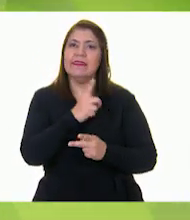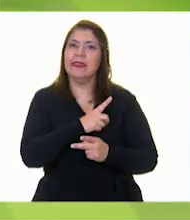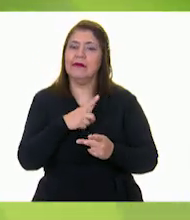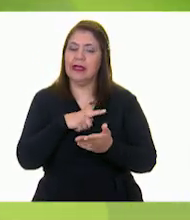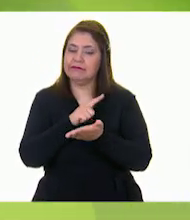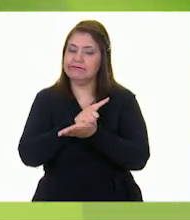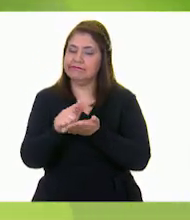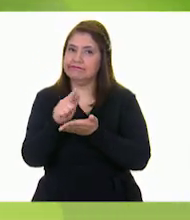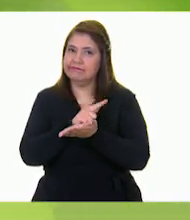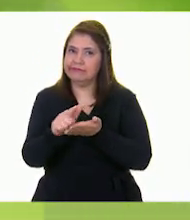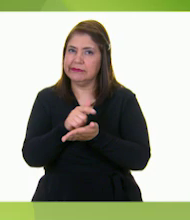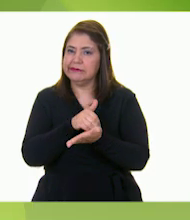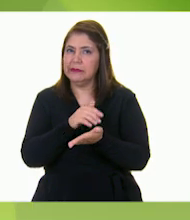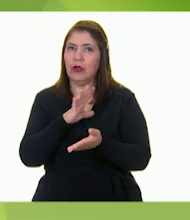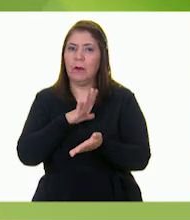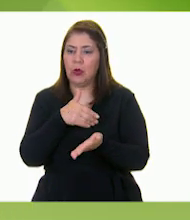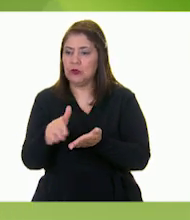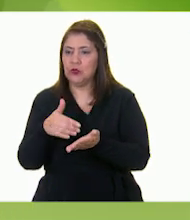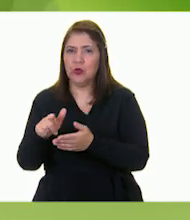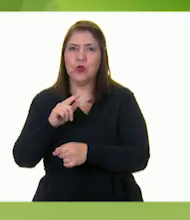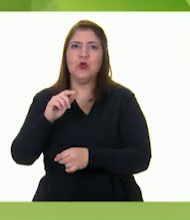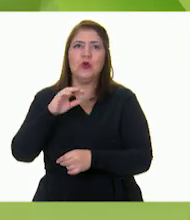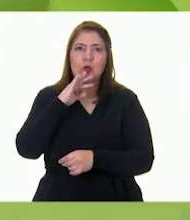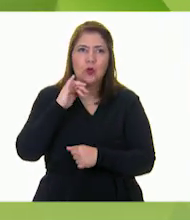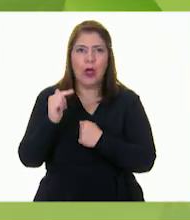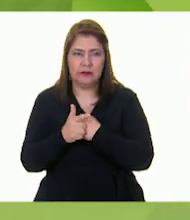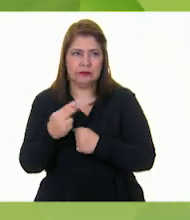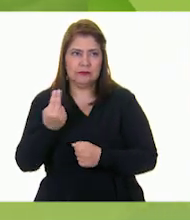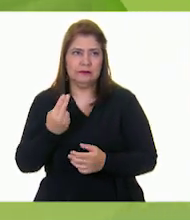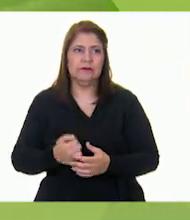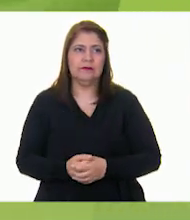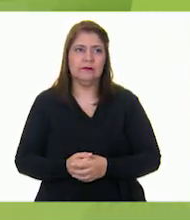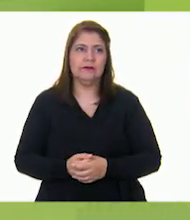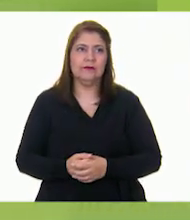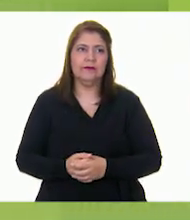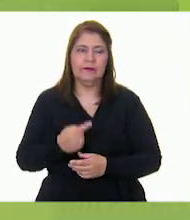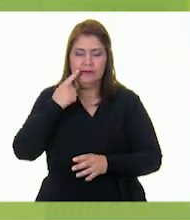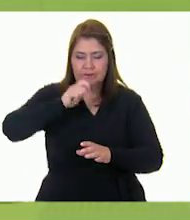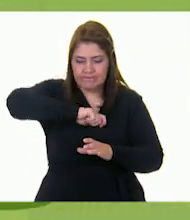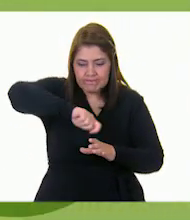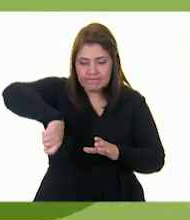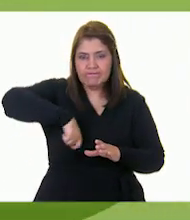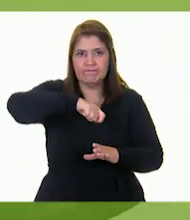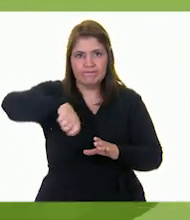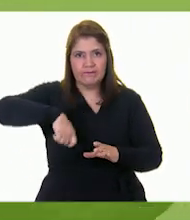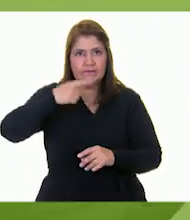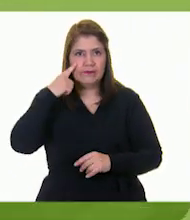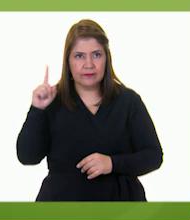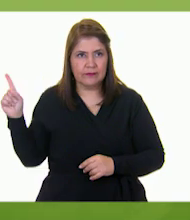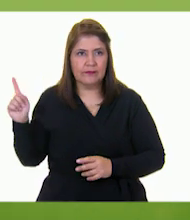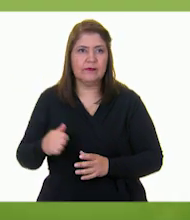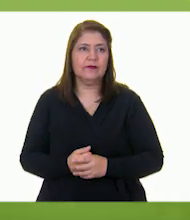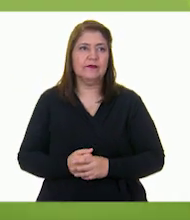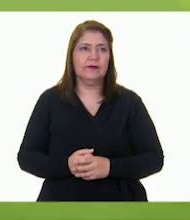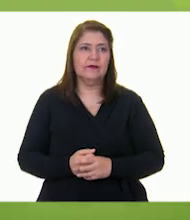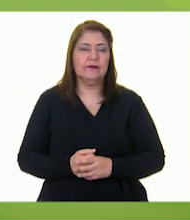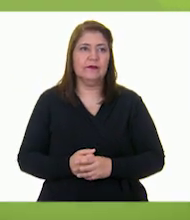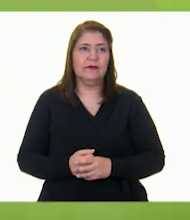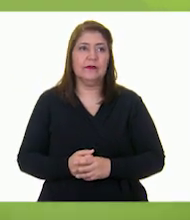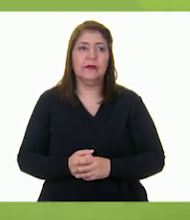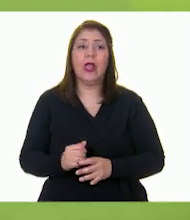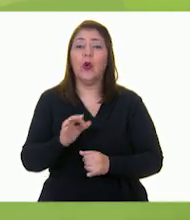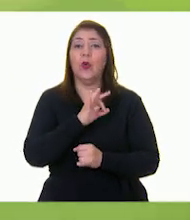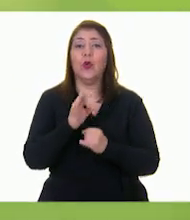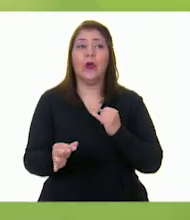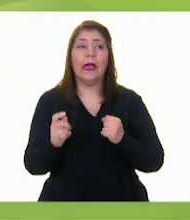y desinfectar. Vamos aquí a revolverlo y por último